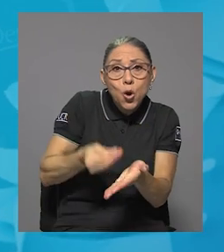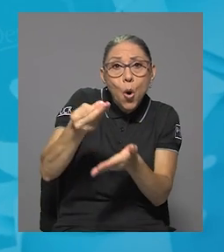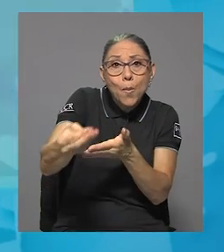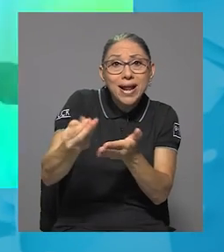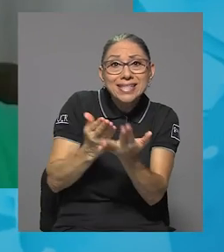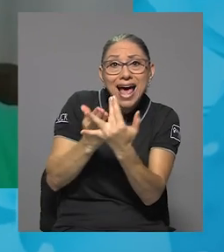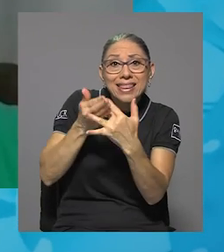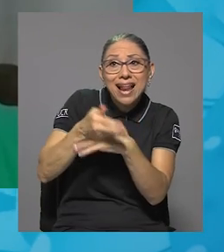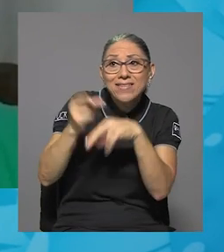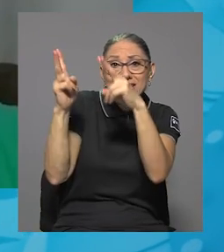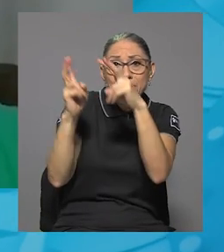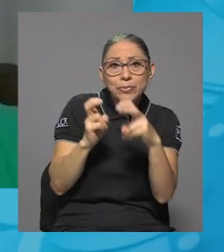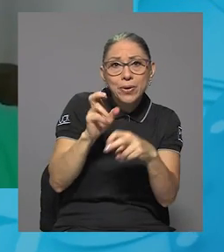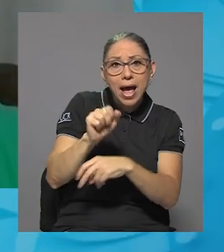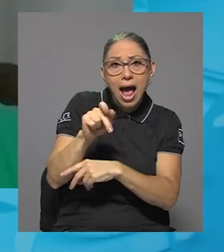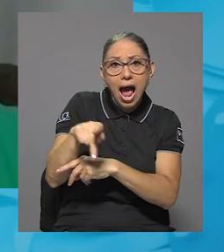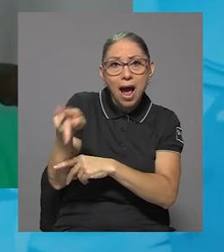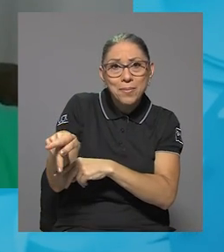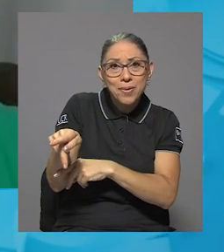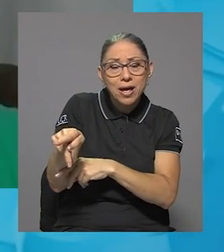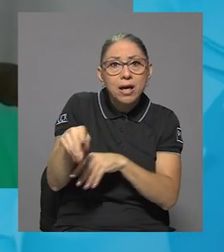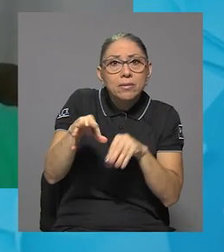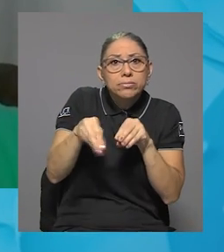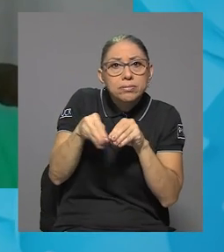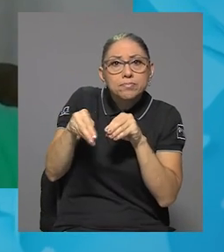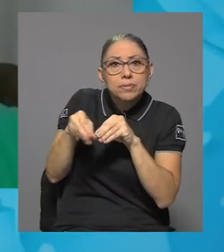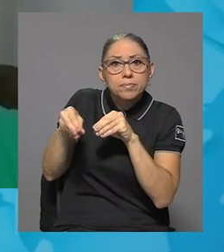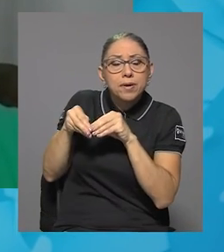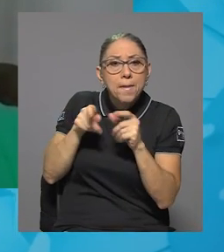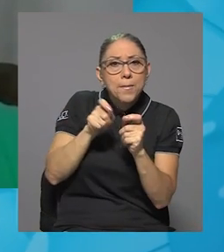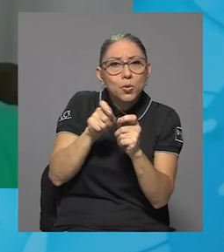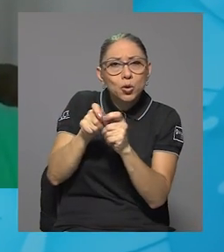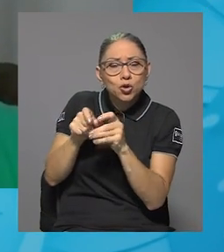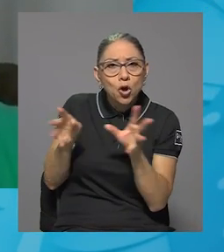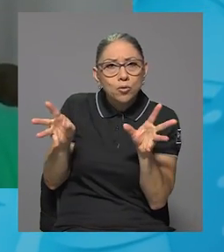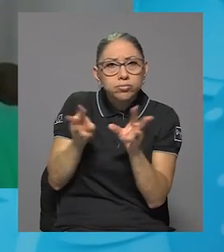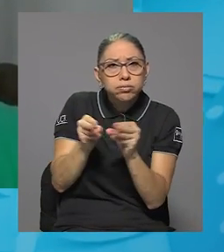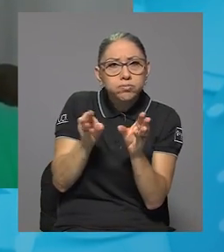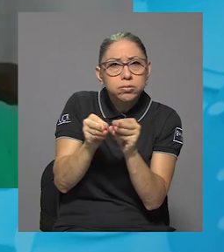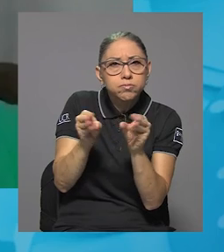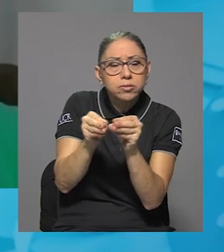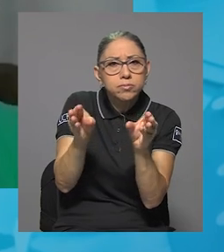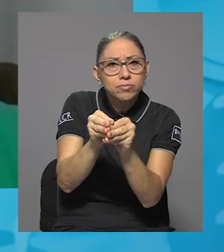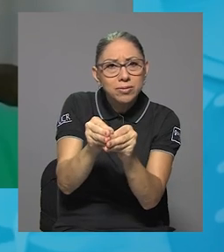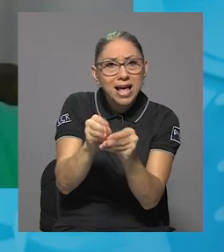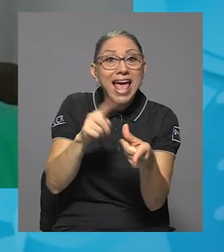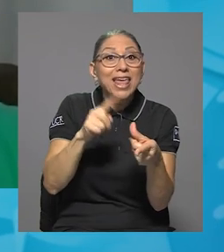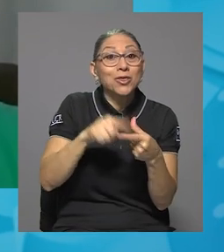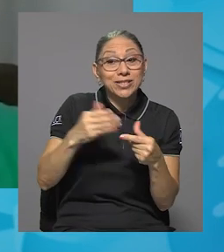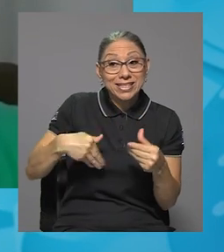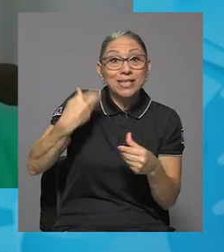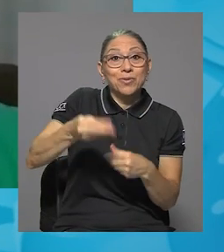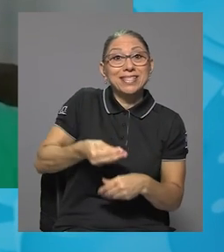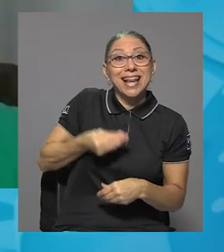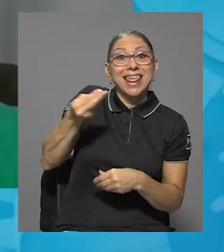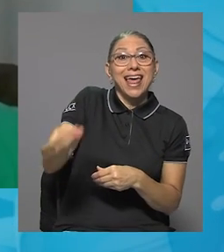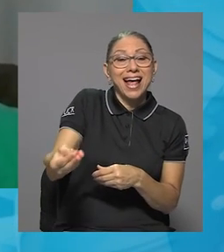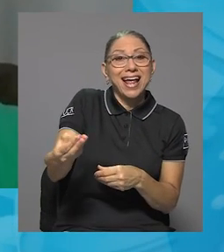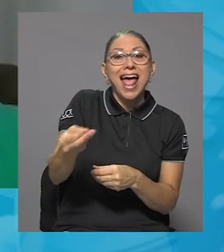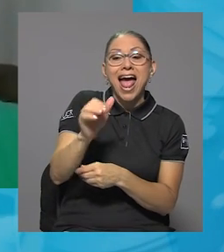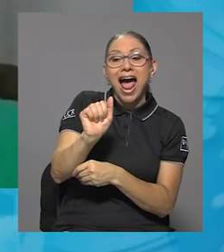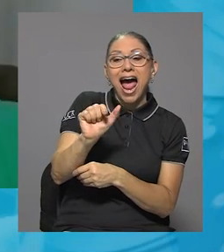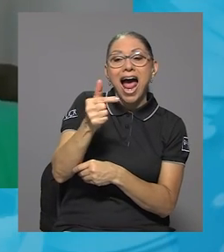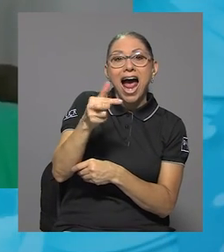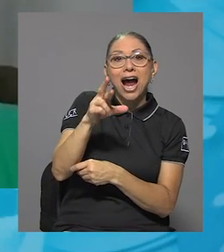acumulando puntos para que de acuerdo a ciertas metas se le acredite en Agrocoins. Esos Agrocoins son